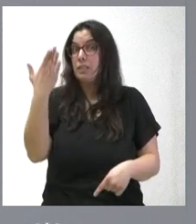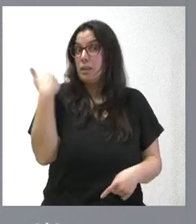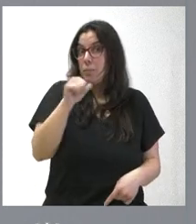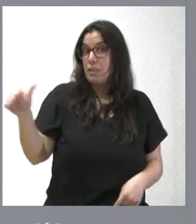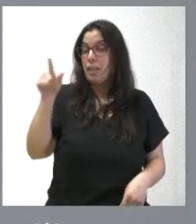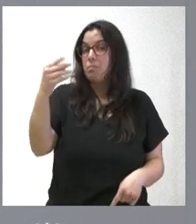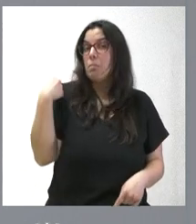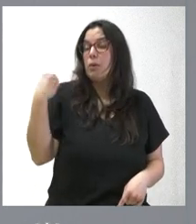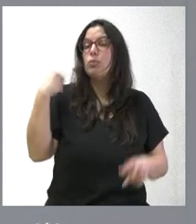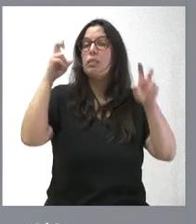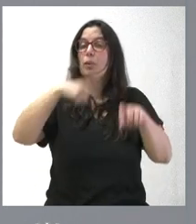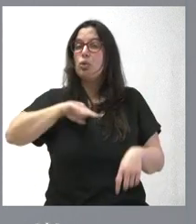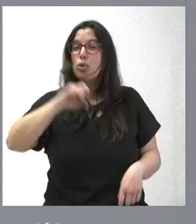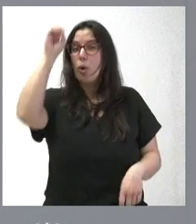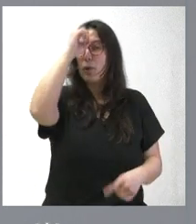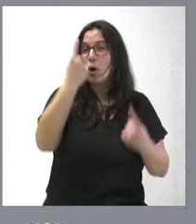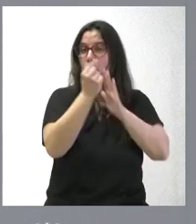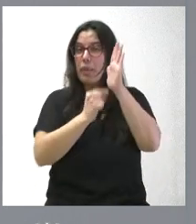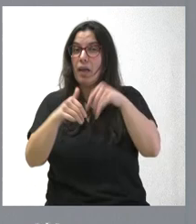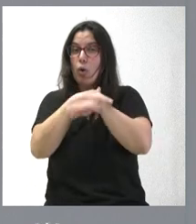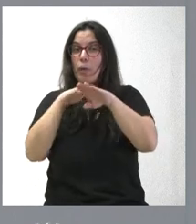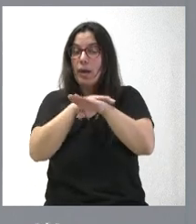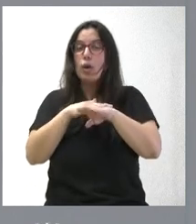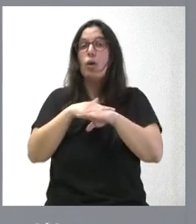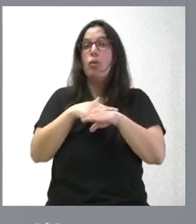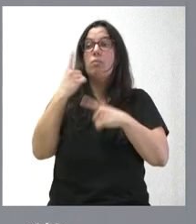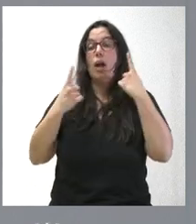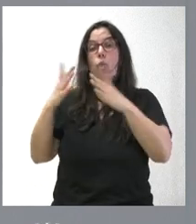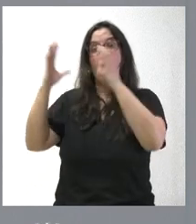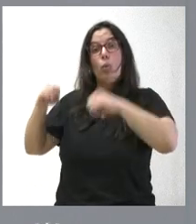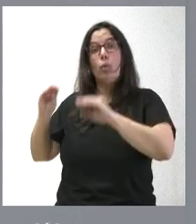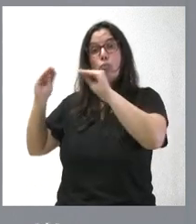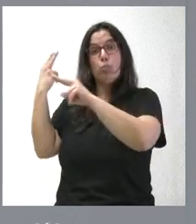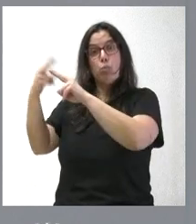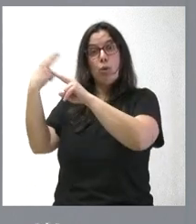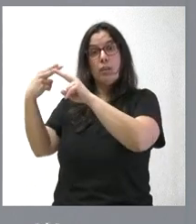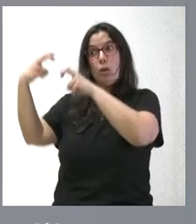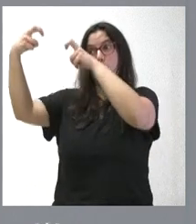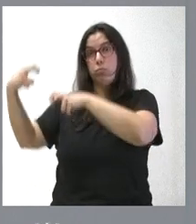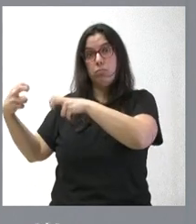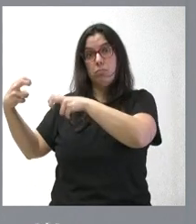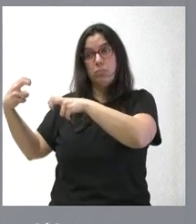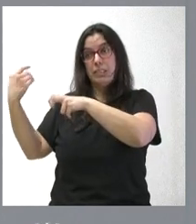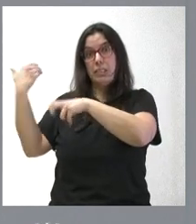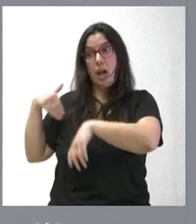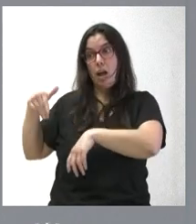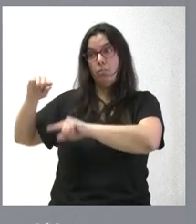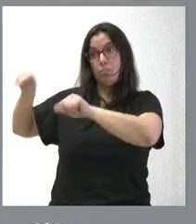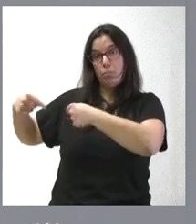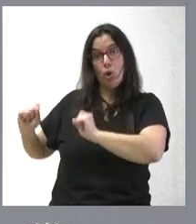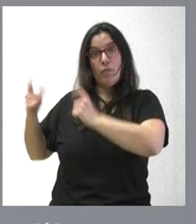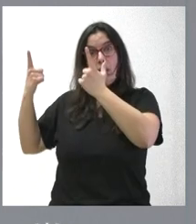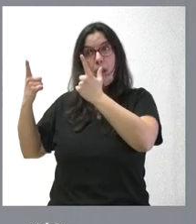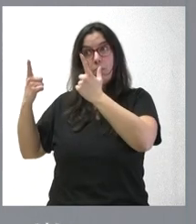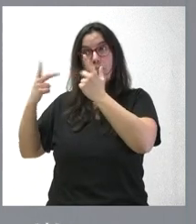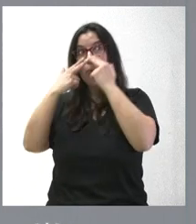sobre qué opinábamos sobre algunas medidas del Gobierno y parece ser que algunos acuerdos políticos se han acordado, se han firmado y